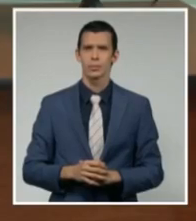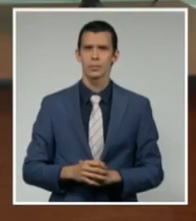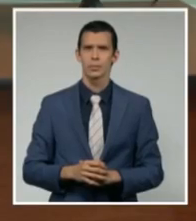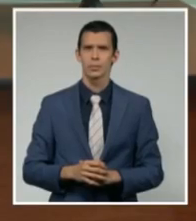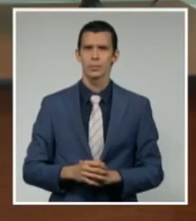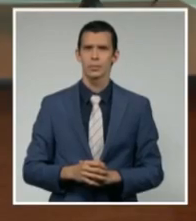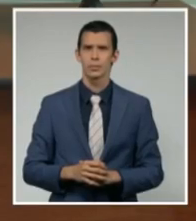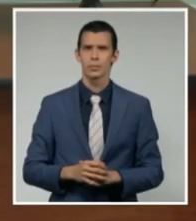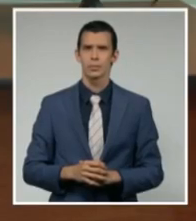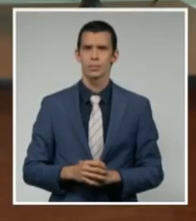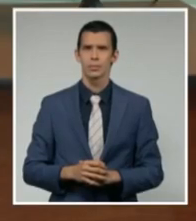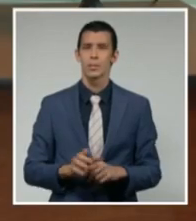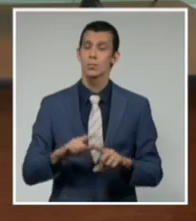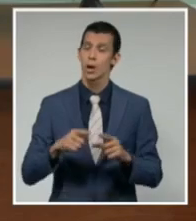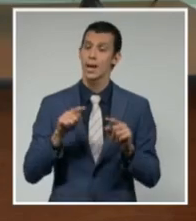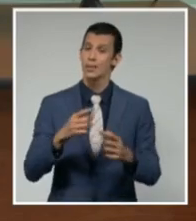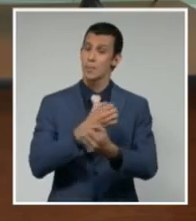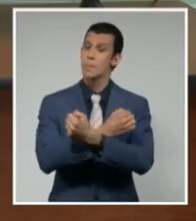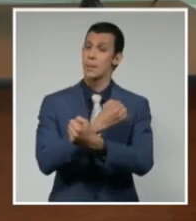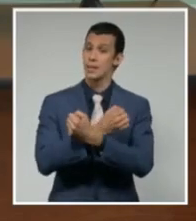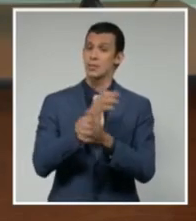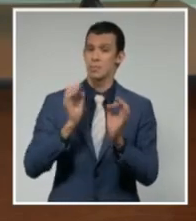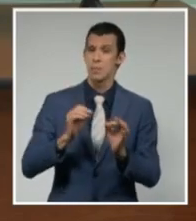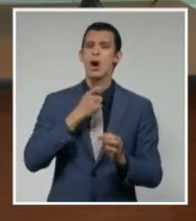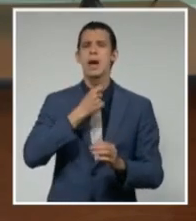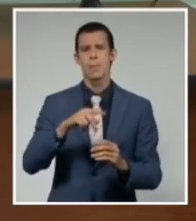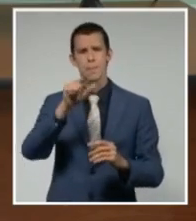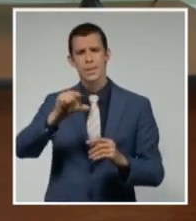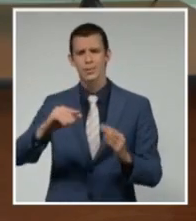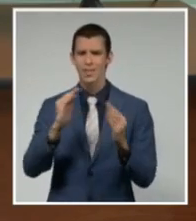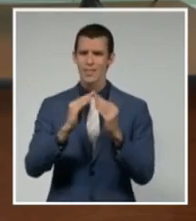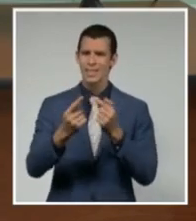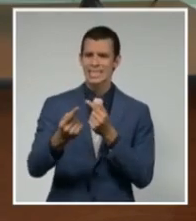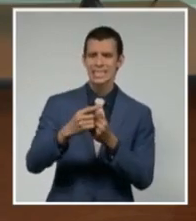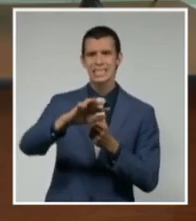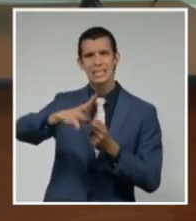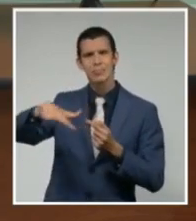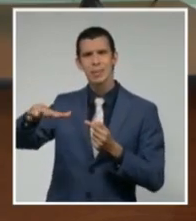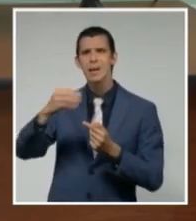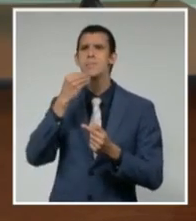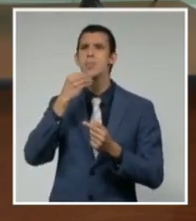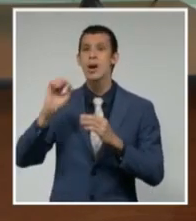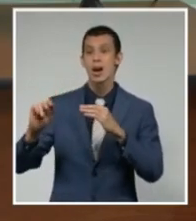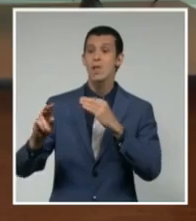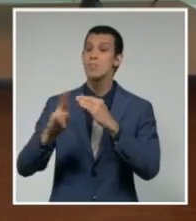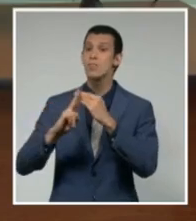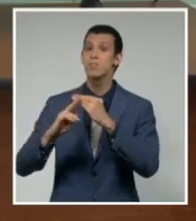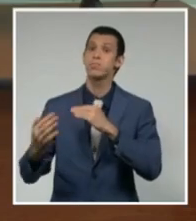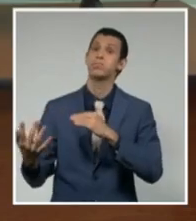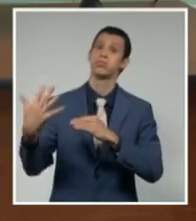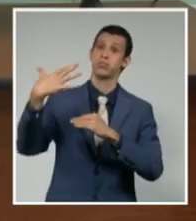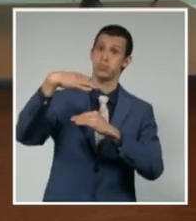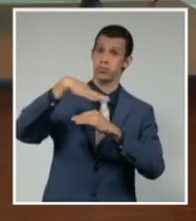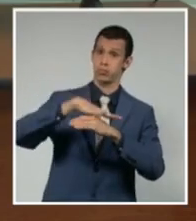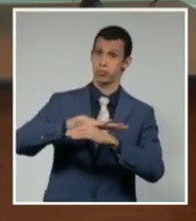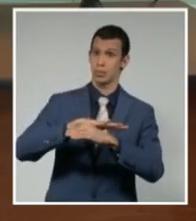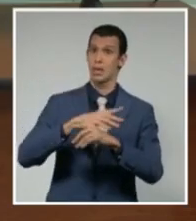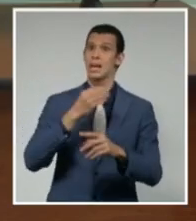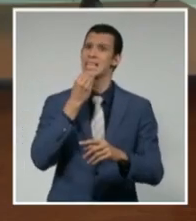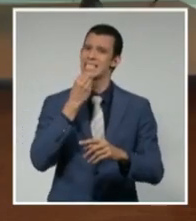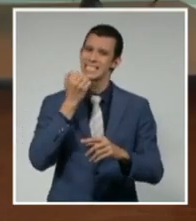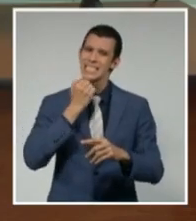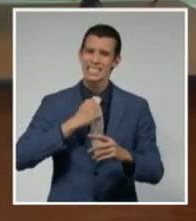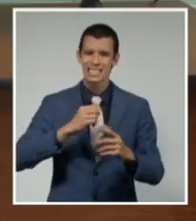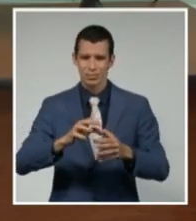Inundaciones costeras que es peligroso también. Sobre todo para los que viven en la costa. Por lo tanto, hay que prestarle mucha, mucha